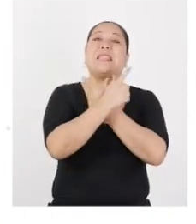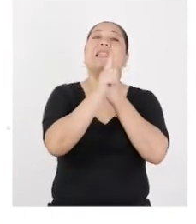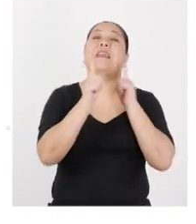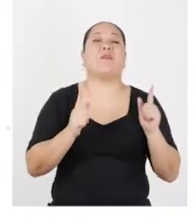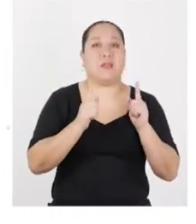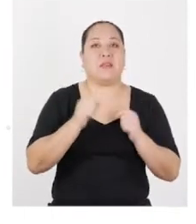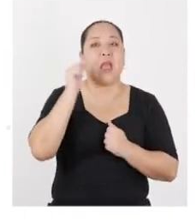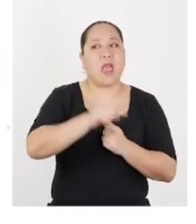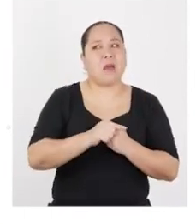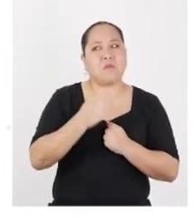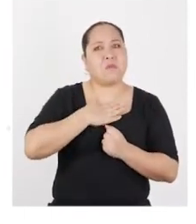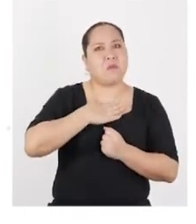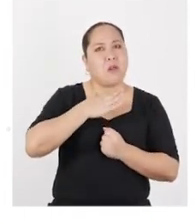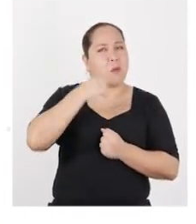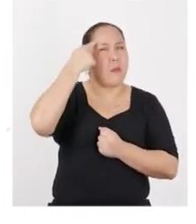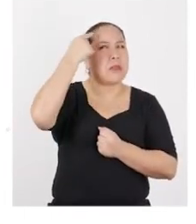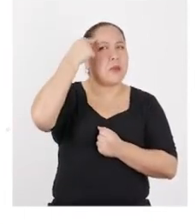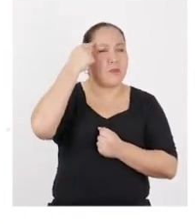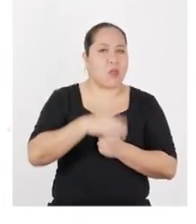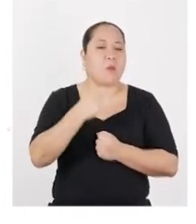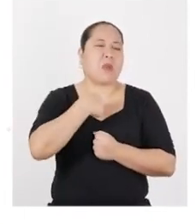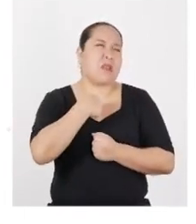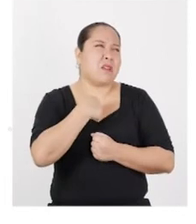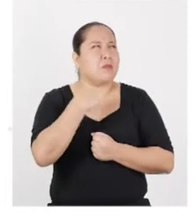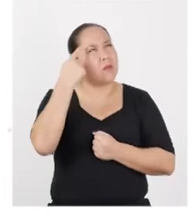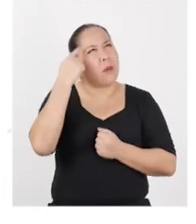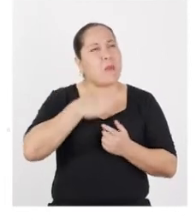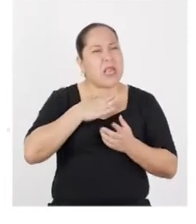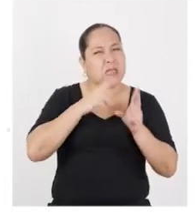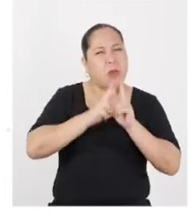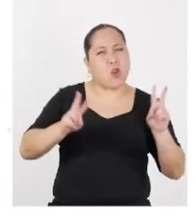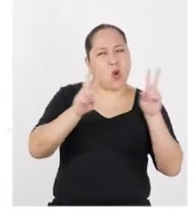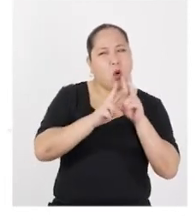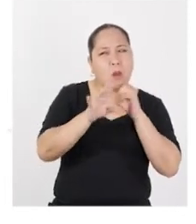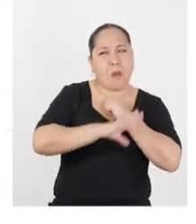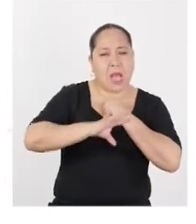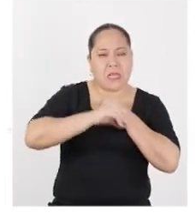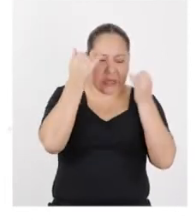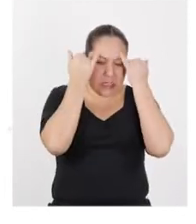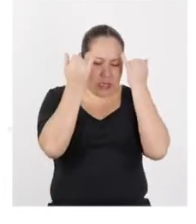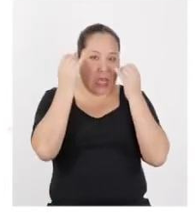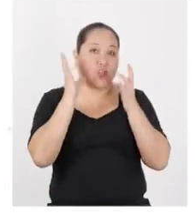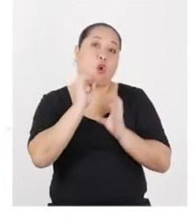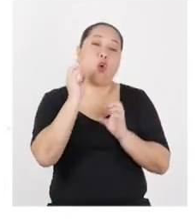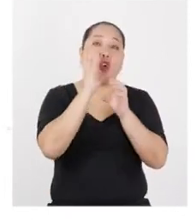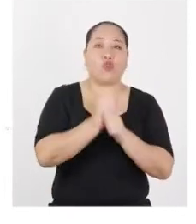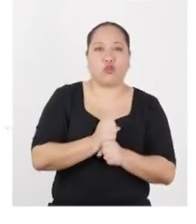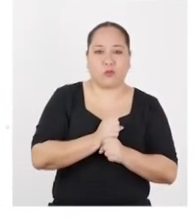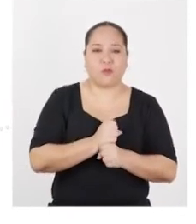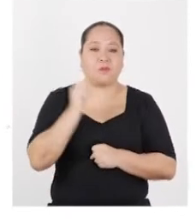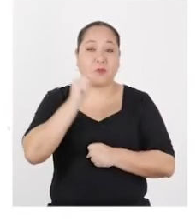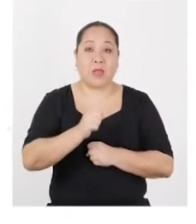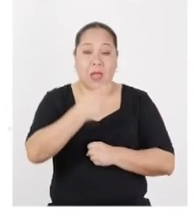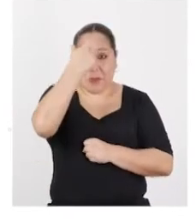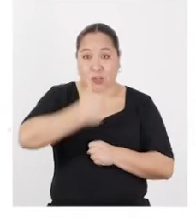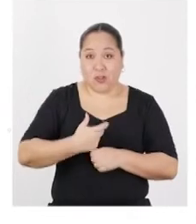libres, basadas en la propia conciencia, considerando sus propios valores, principios, creencias y costumbres. Y